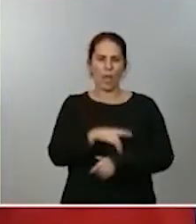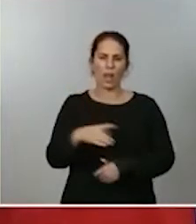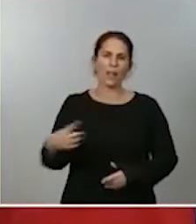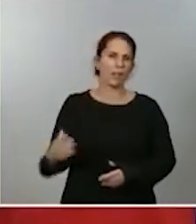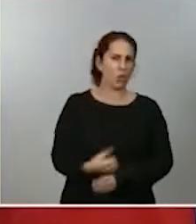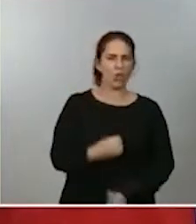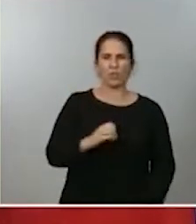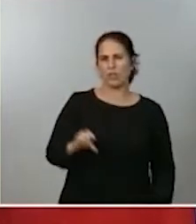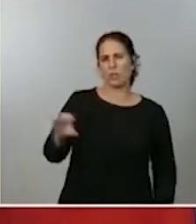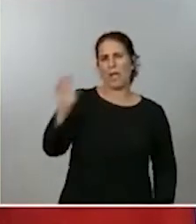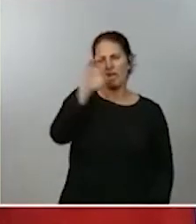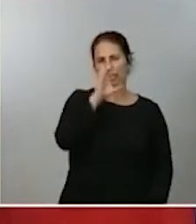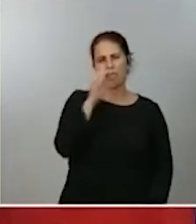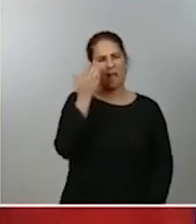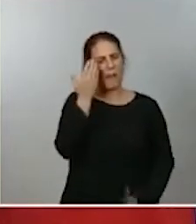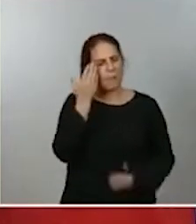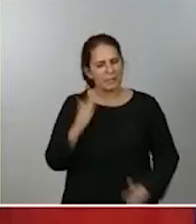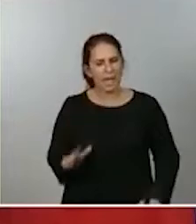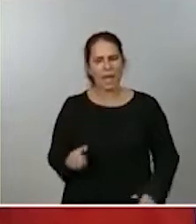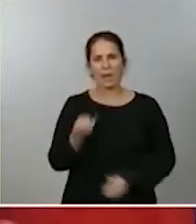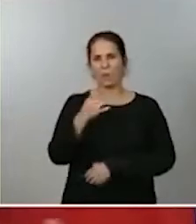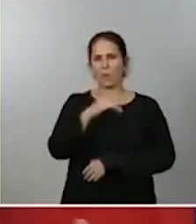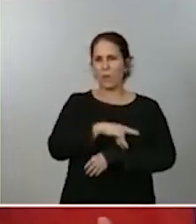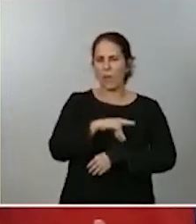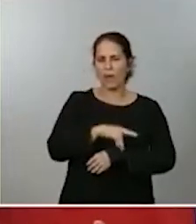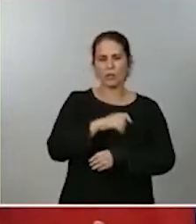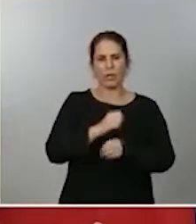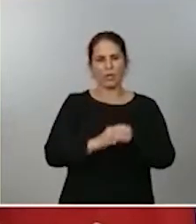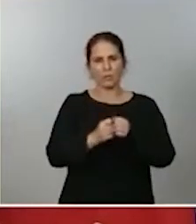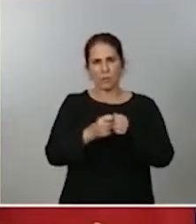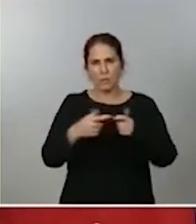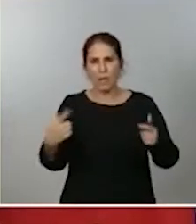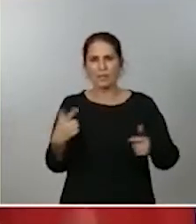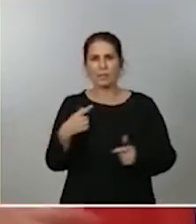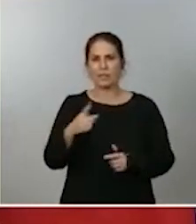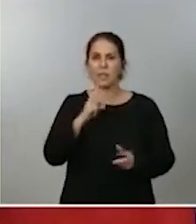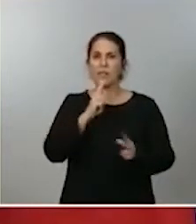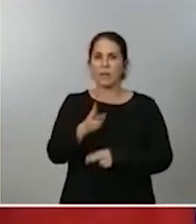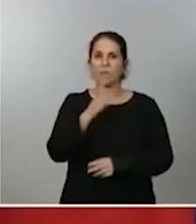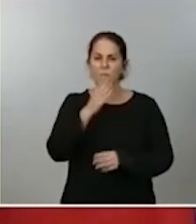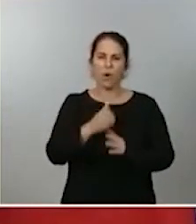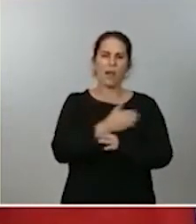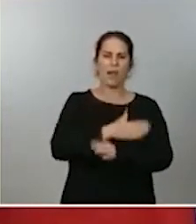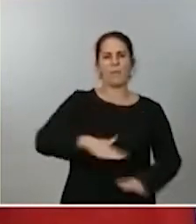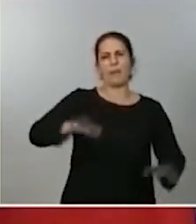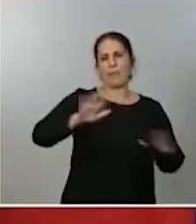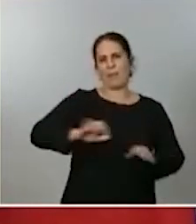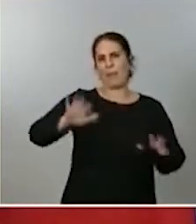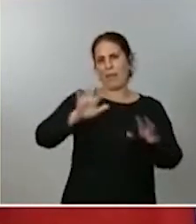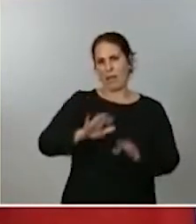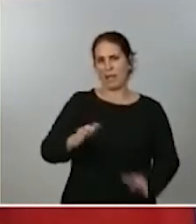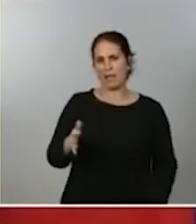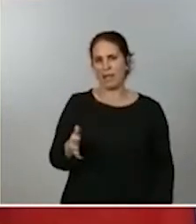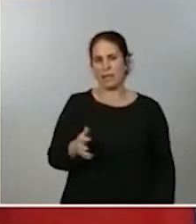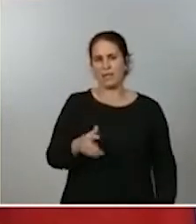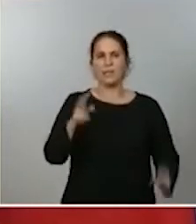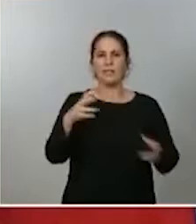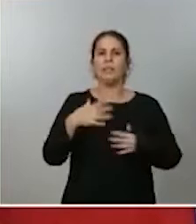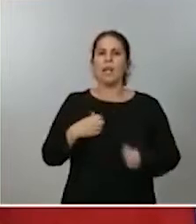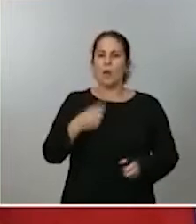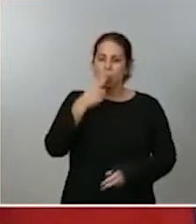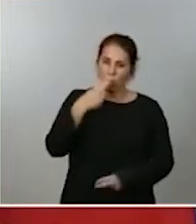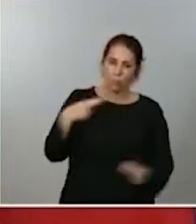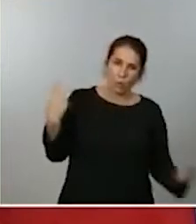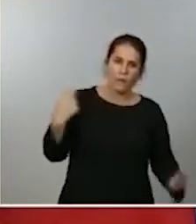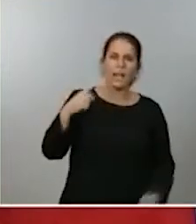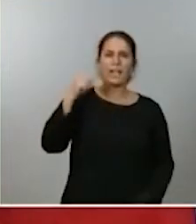incremento del número de contagios es por el aprendizaje previo que hemos hecho tanto en términos de salud pública como de manejo del